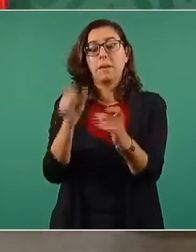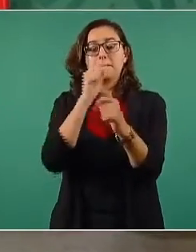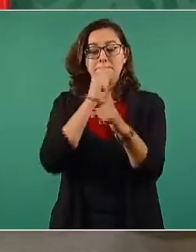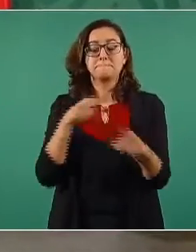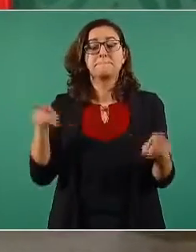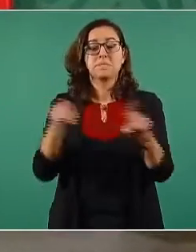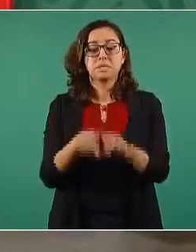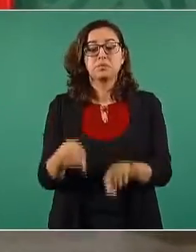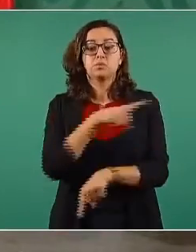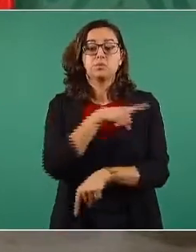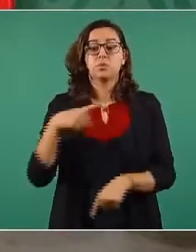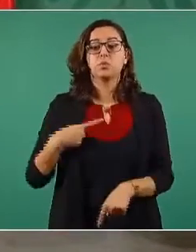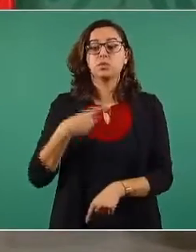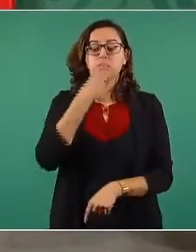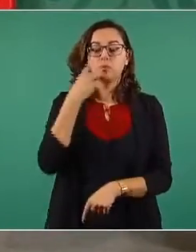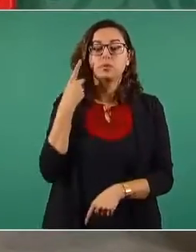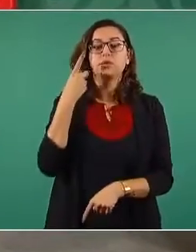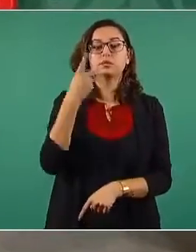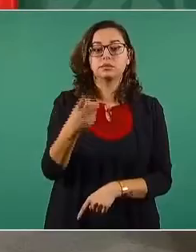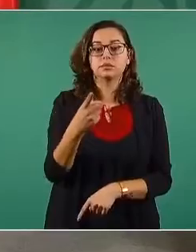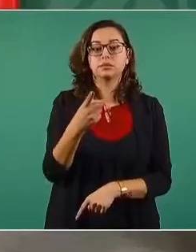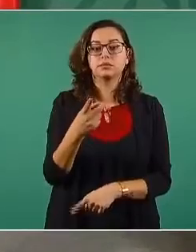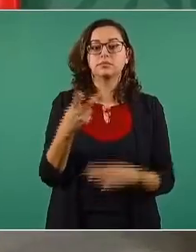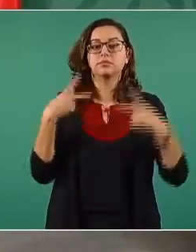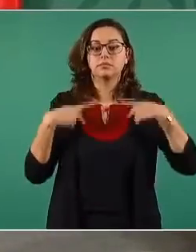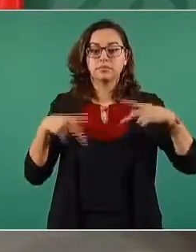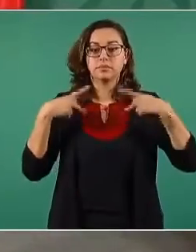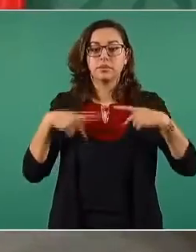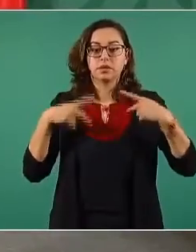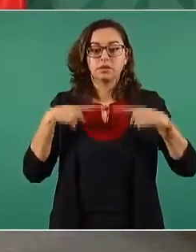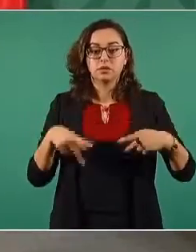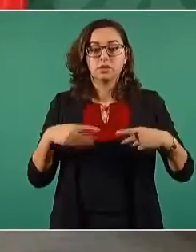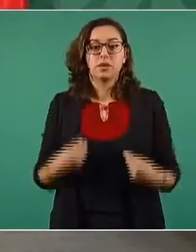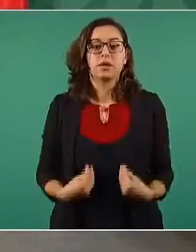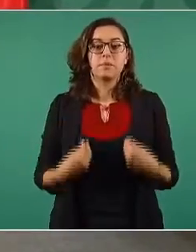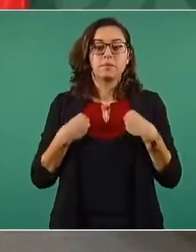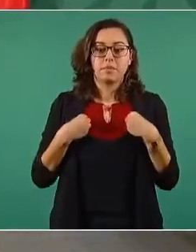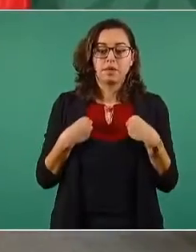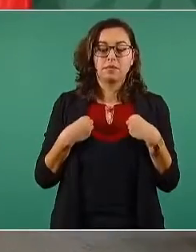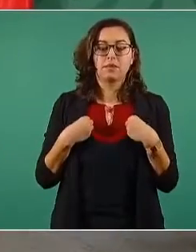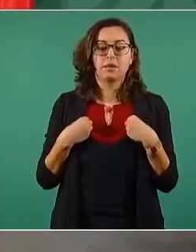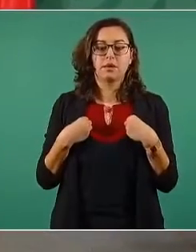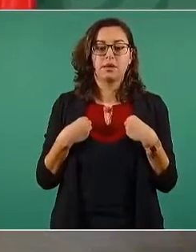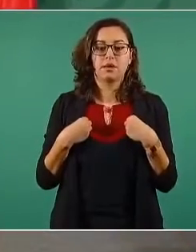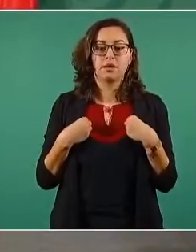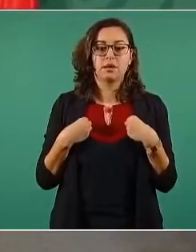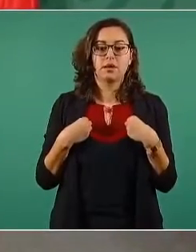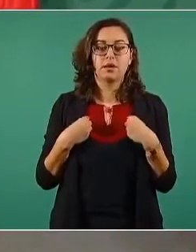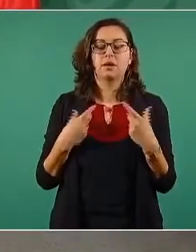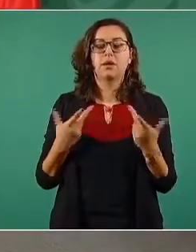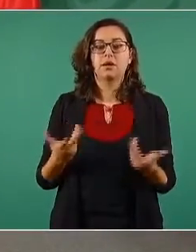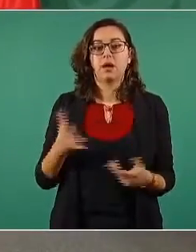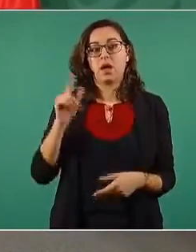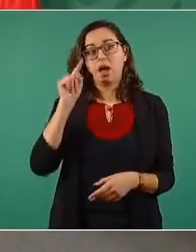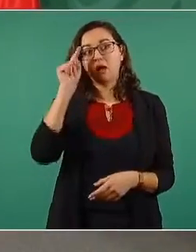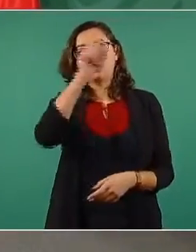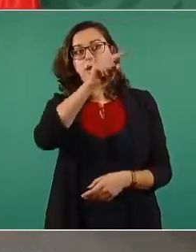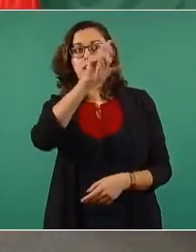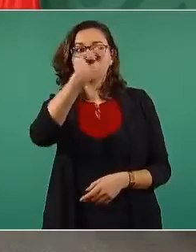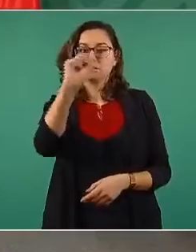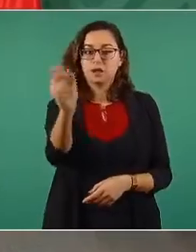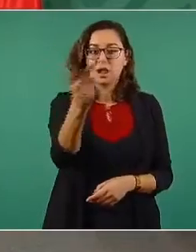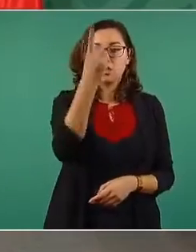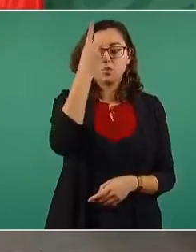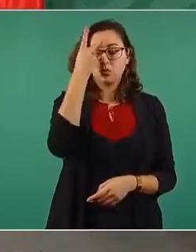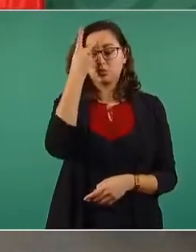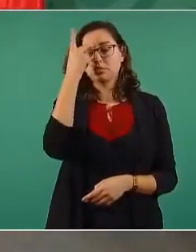decirle a los ciudadanos, a la gente de San Luis Potosí, que